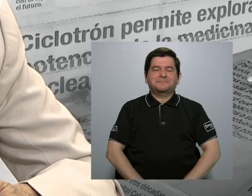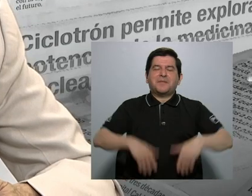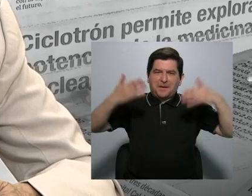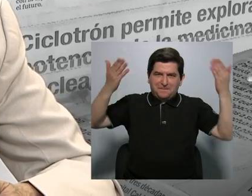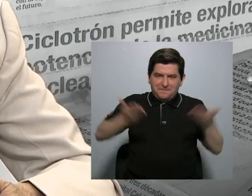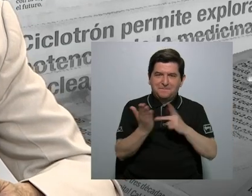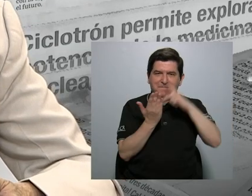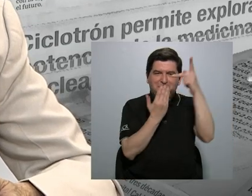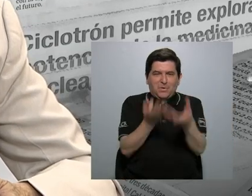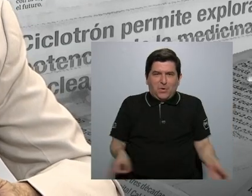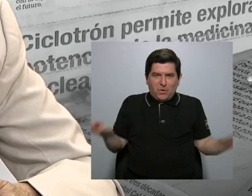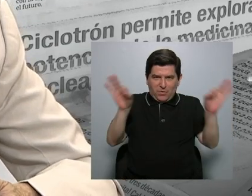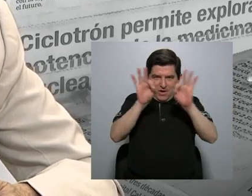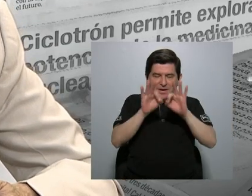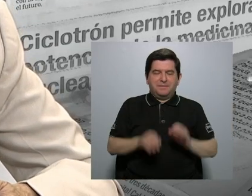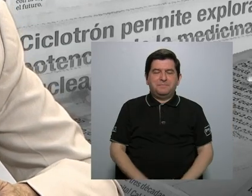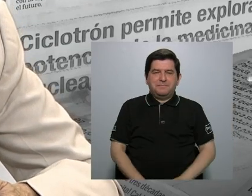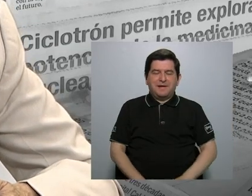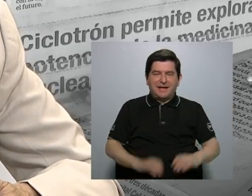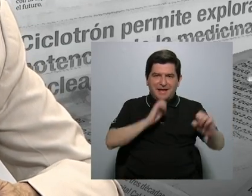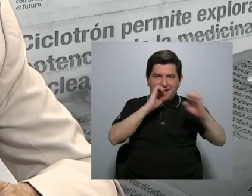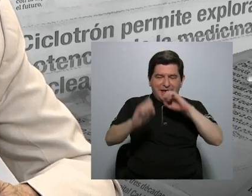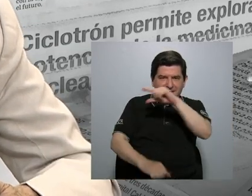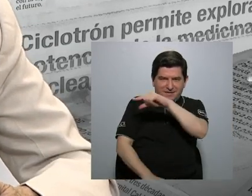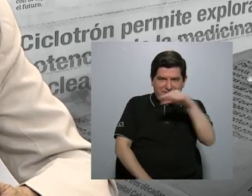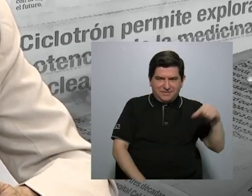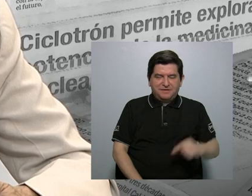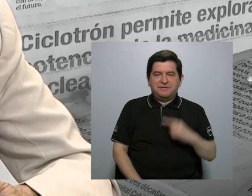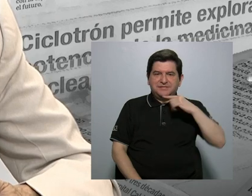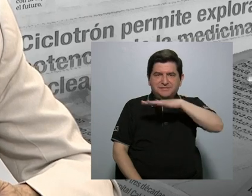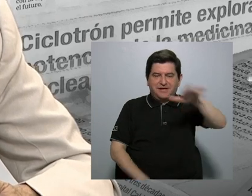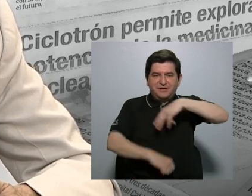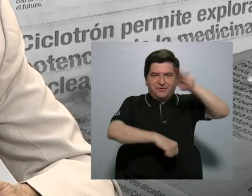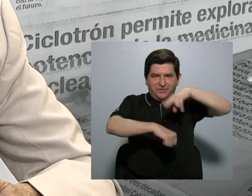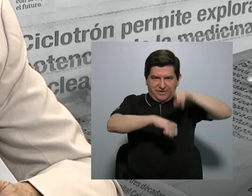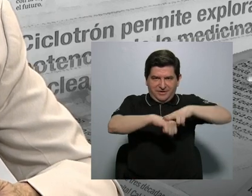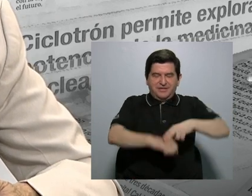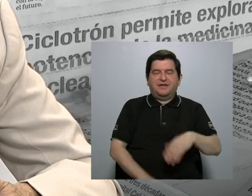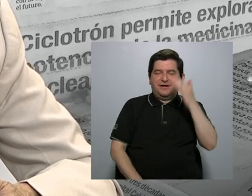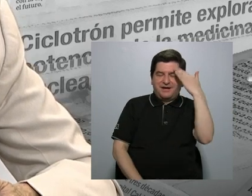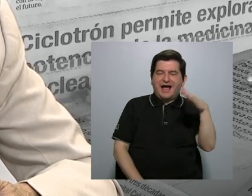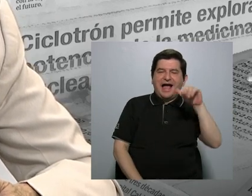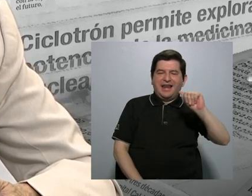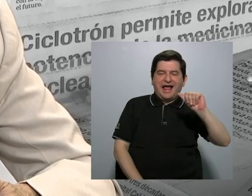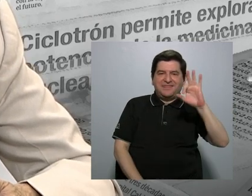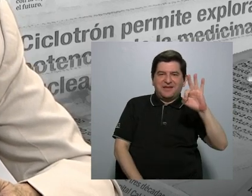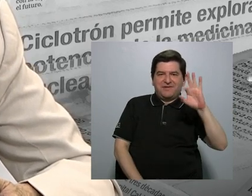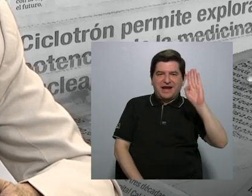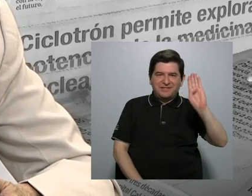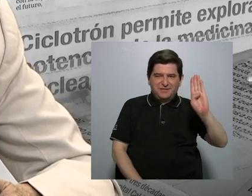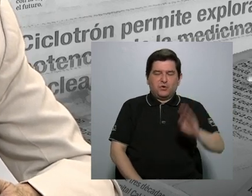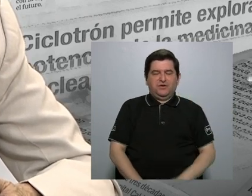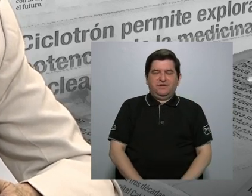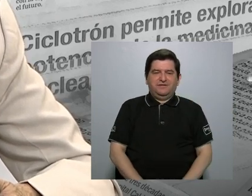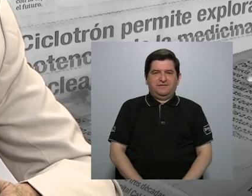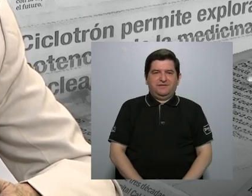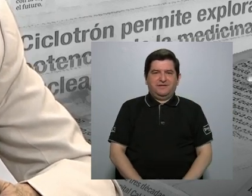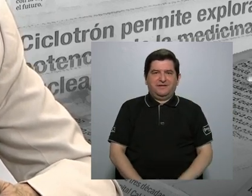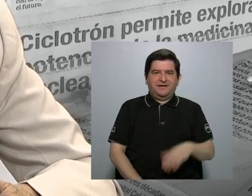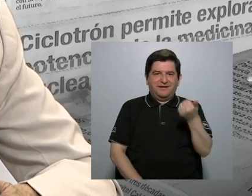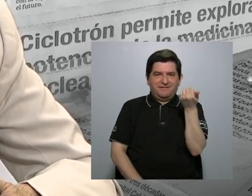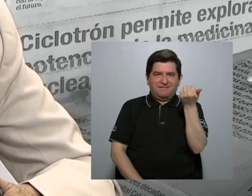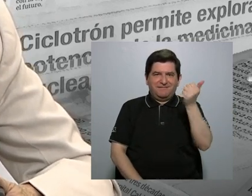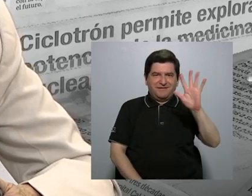Bienvenidos a lo que importa, un programa de entrevista semanal sobre la realidad nacional. Les saluda Alejandra Fernández Bonilla del